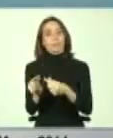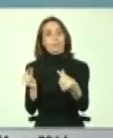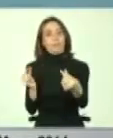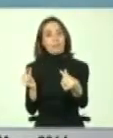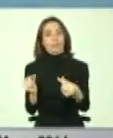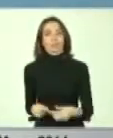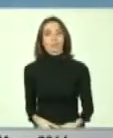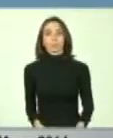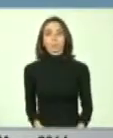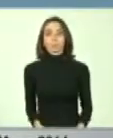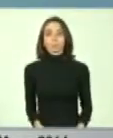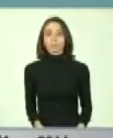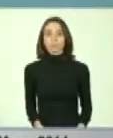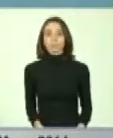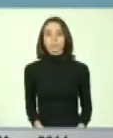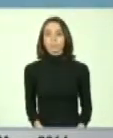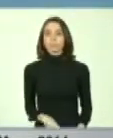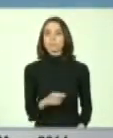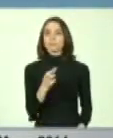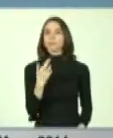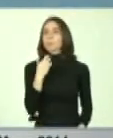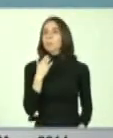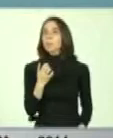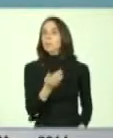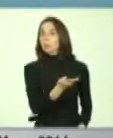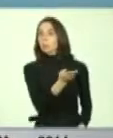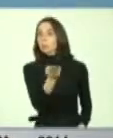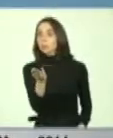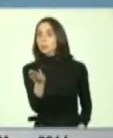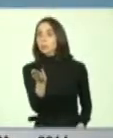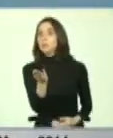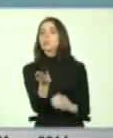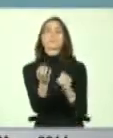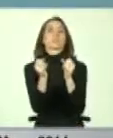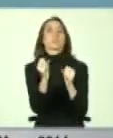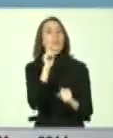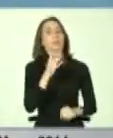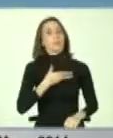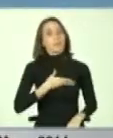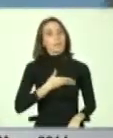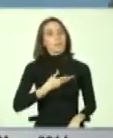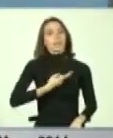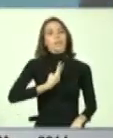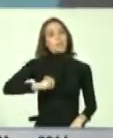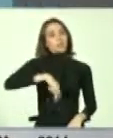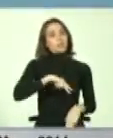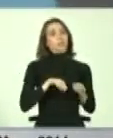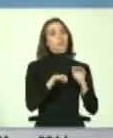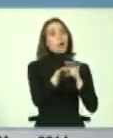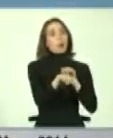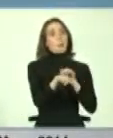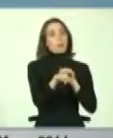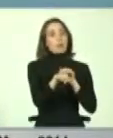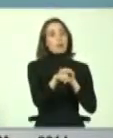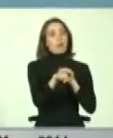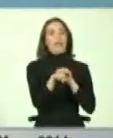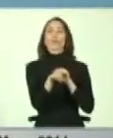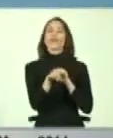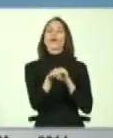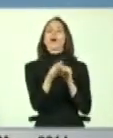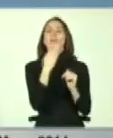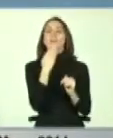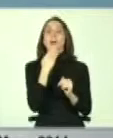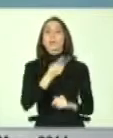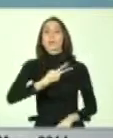de tal forma que ustedes pueden contar con no solo nuestro apoyo, porque eso aparece como externo, con